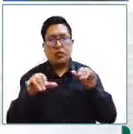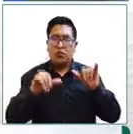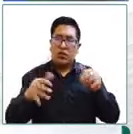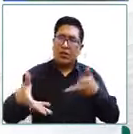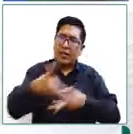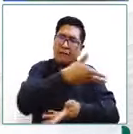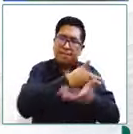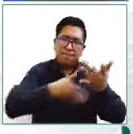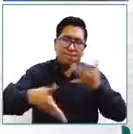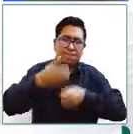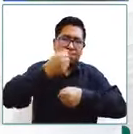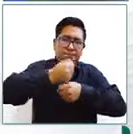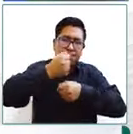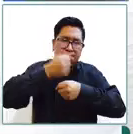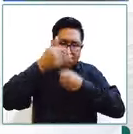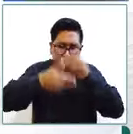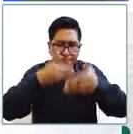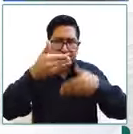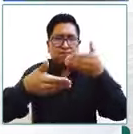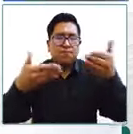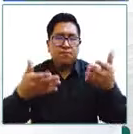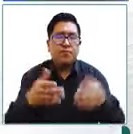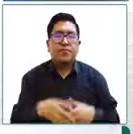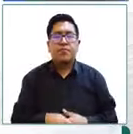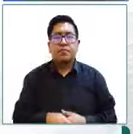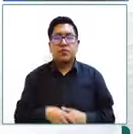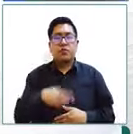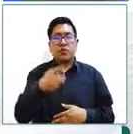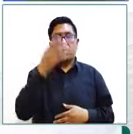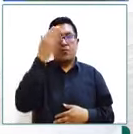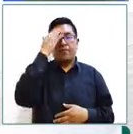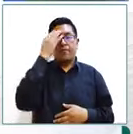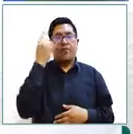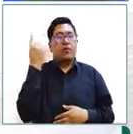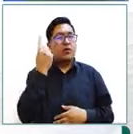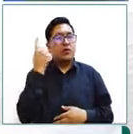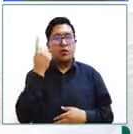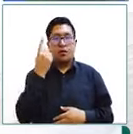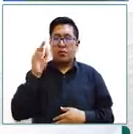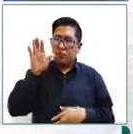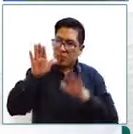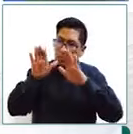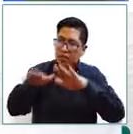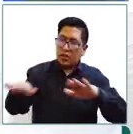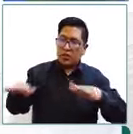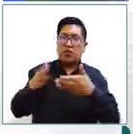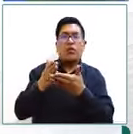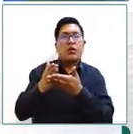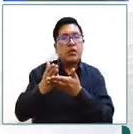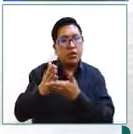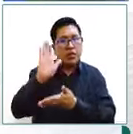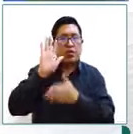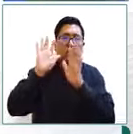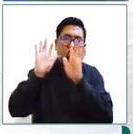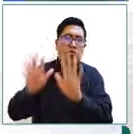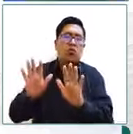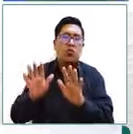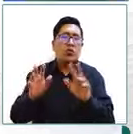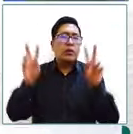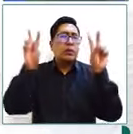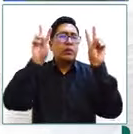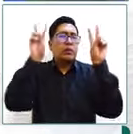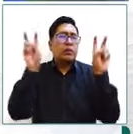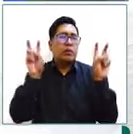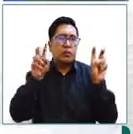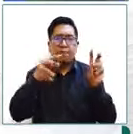quienes se va a trabajar el proceso de reintegración familiar. No nos olvidemos que ellos son sujetos de derecho, uno de estos derechos es el, y